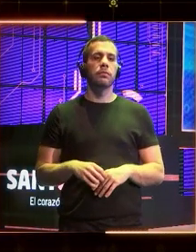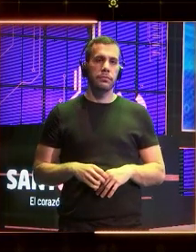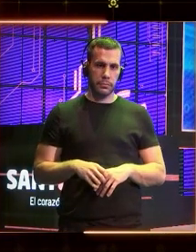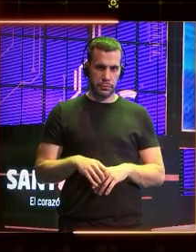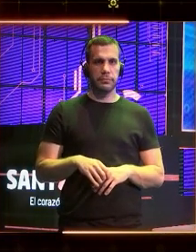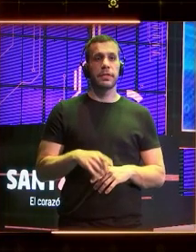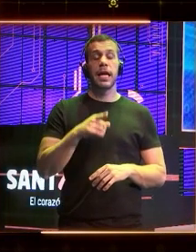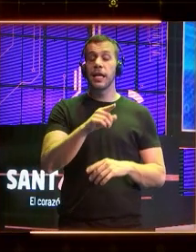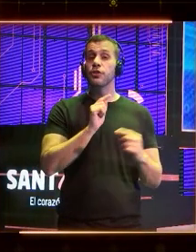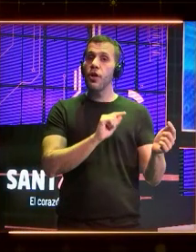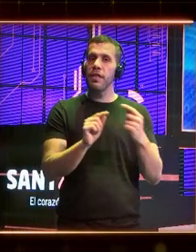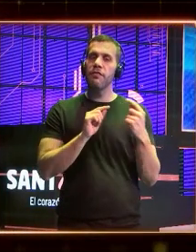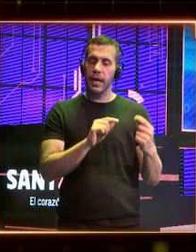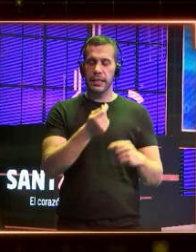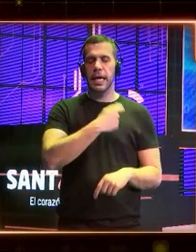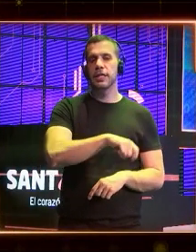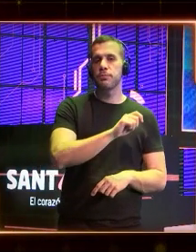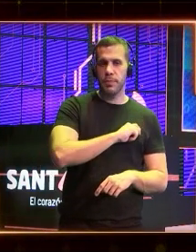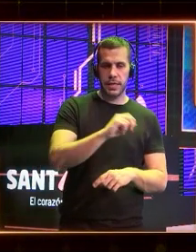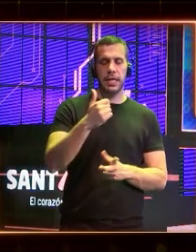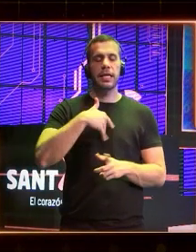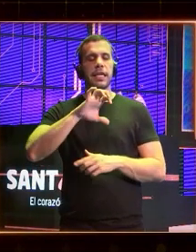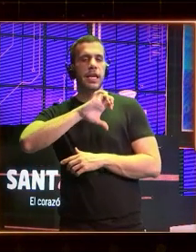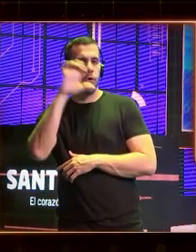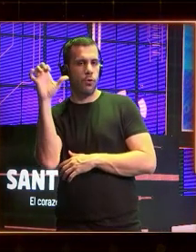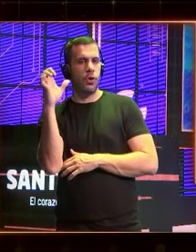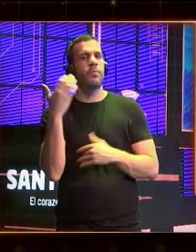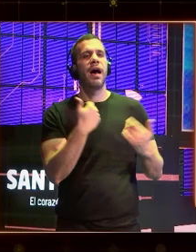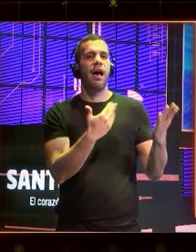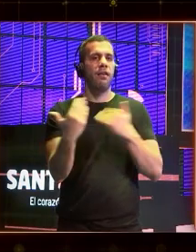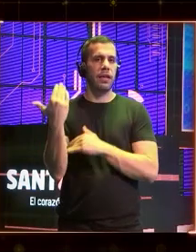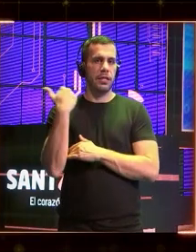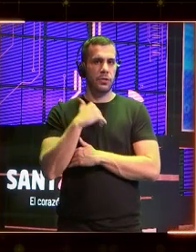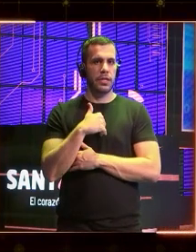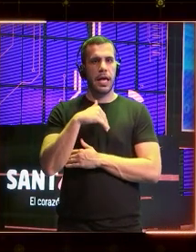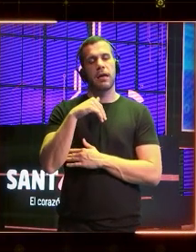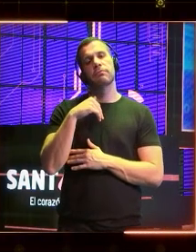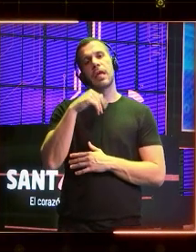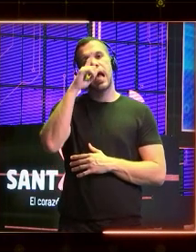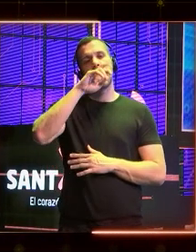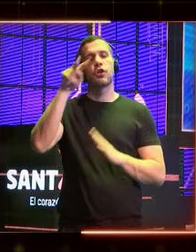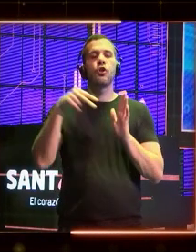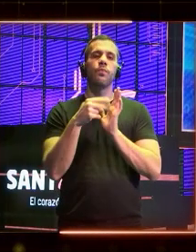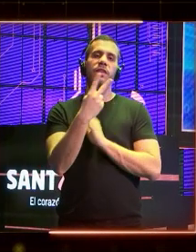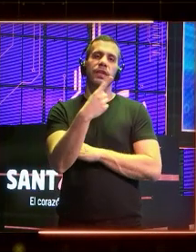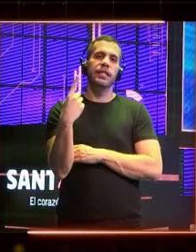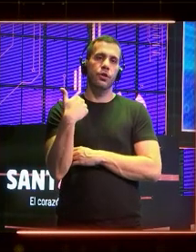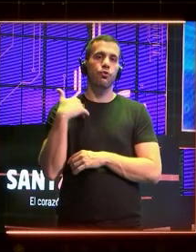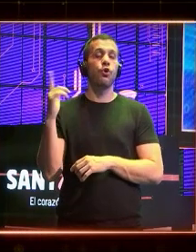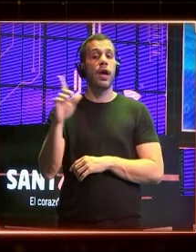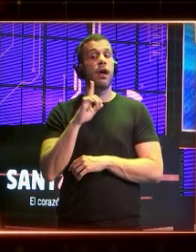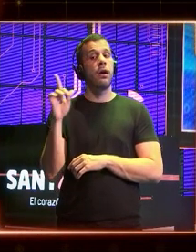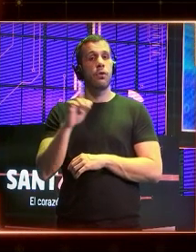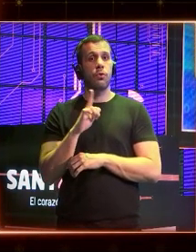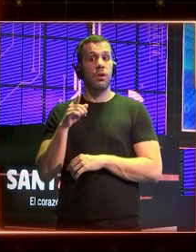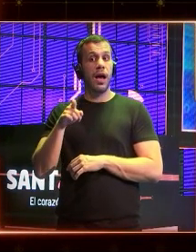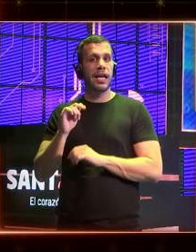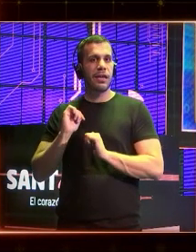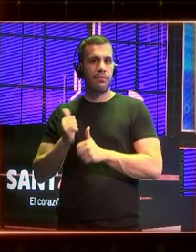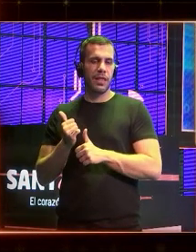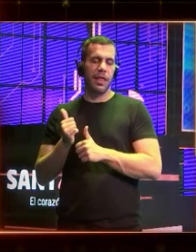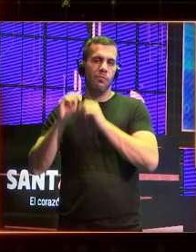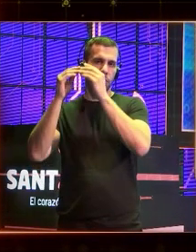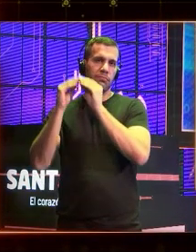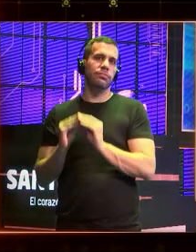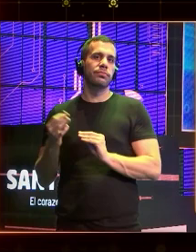empezamos a hablar desde España y desde Europa. Y desde Europa ya el año, en julio de 2021, empezamos a elaborar la EUA